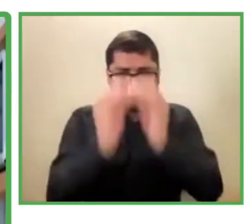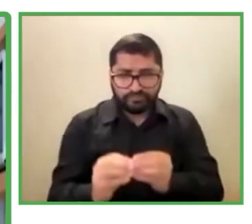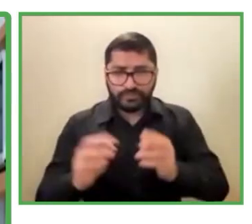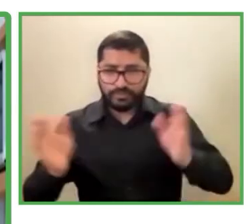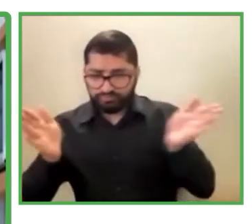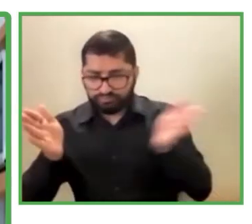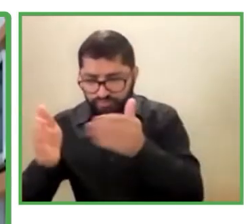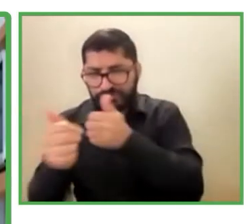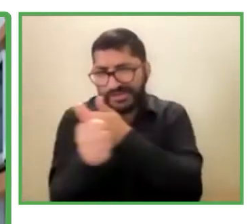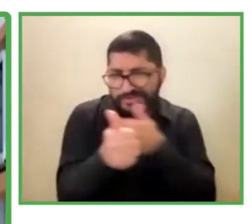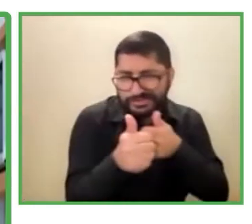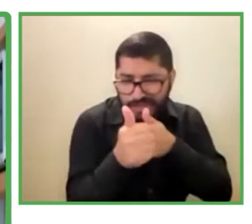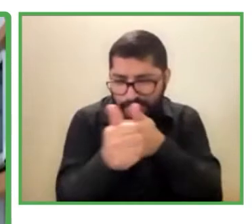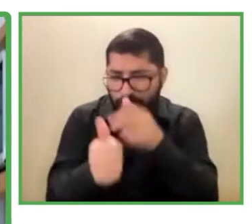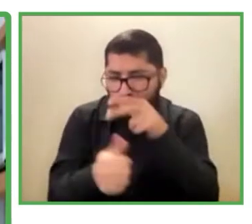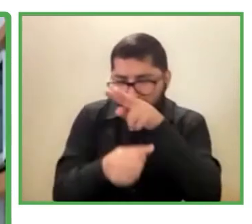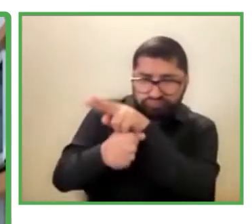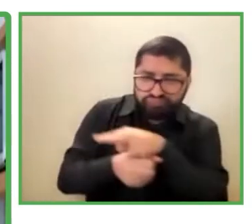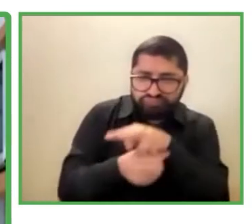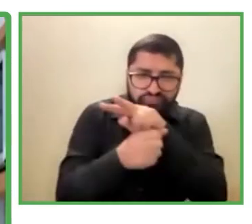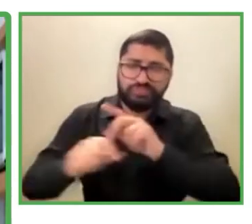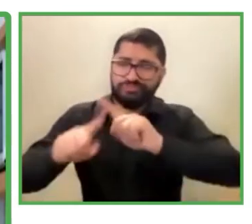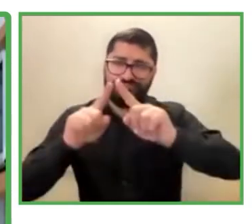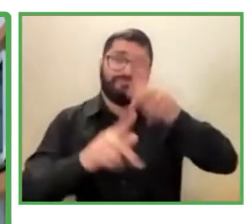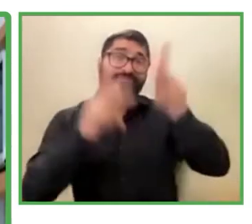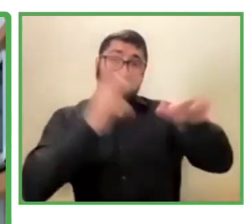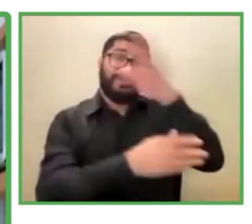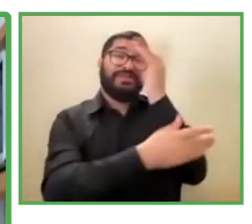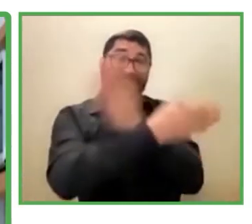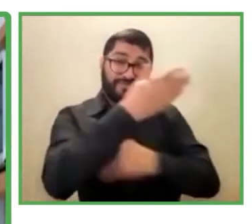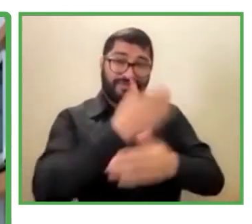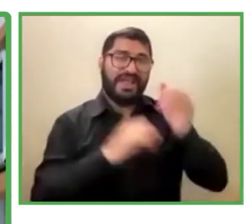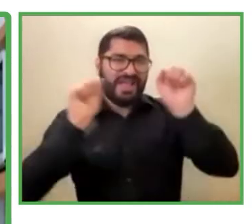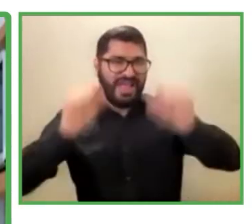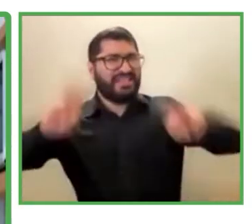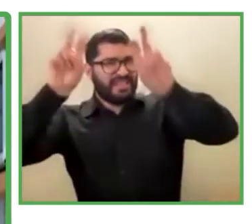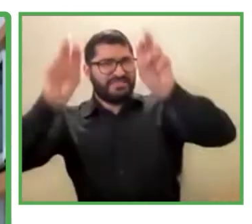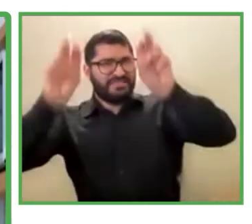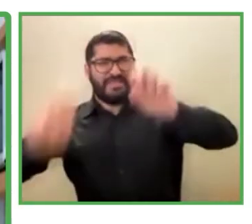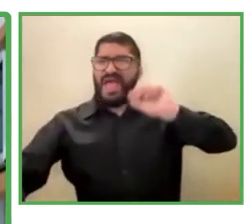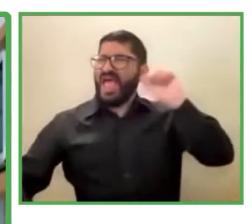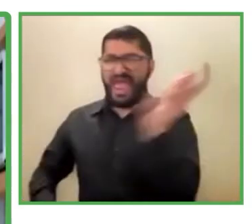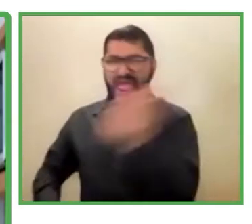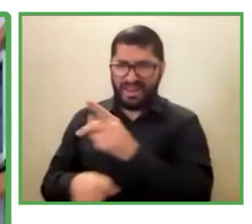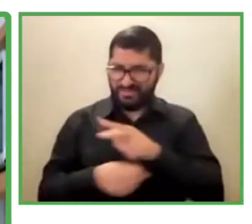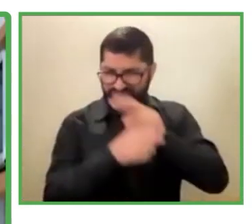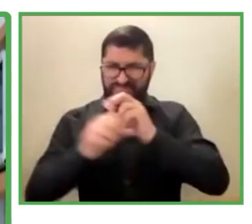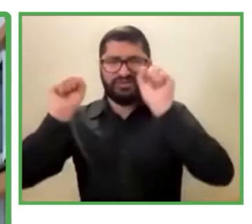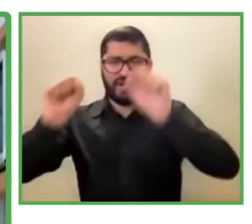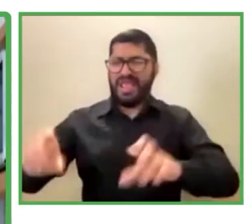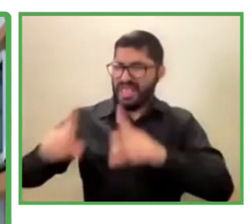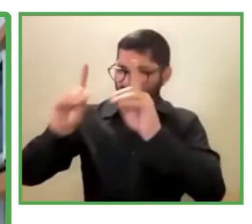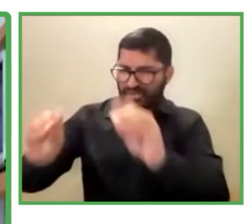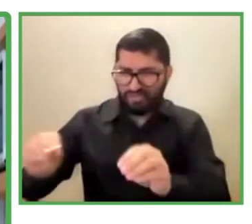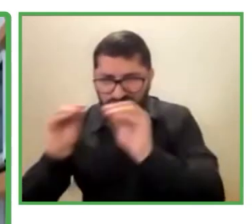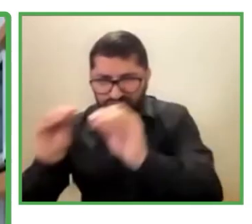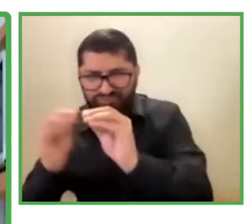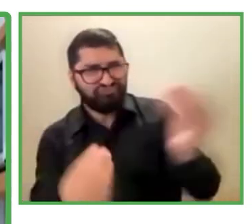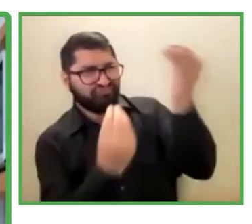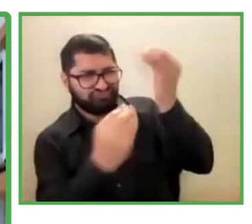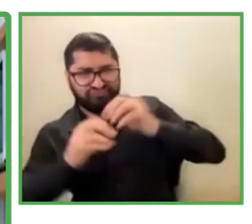manejamos todo el tema de administración y capacitación gamificada para ellos. Entonces, es una